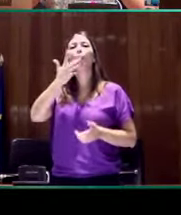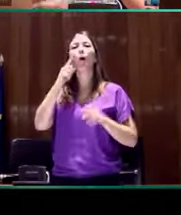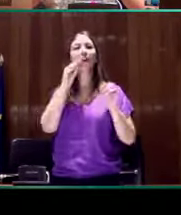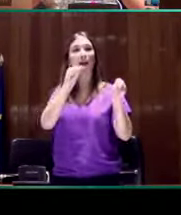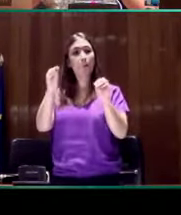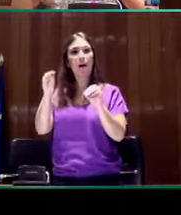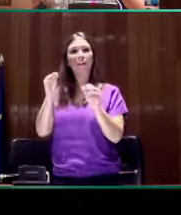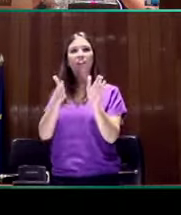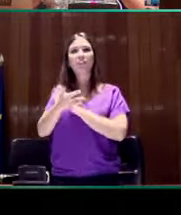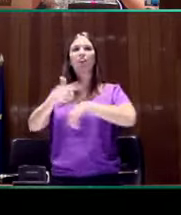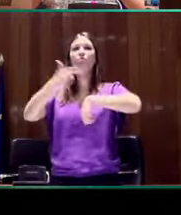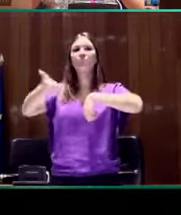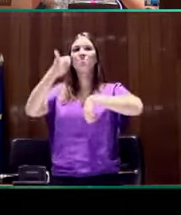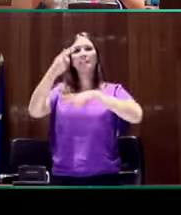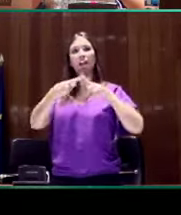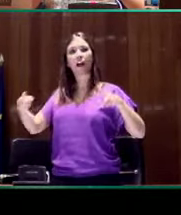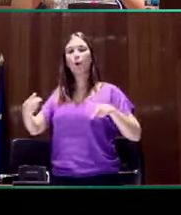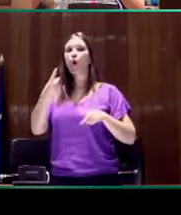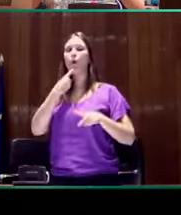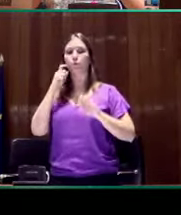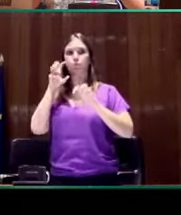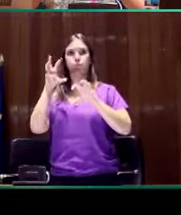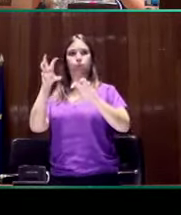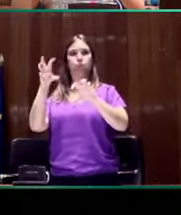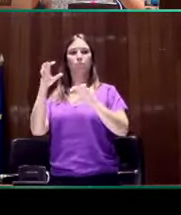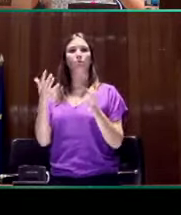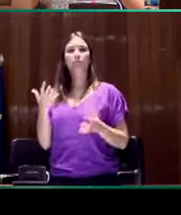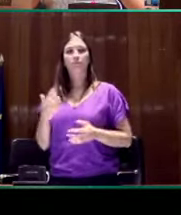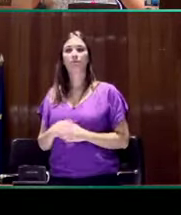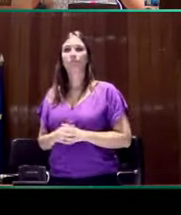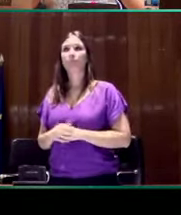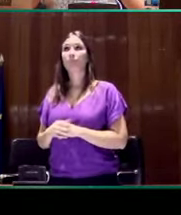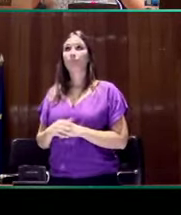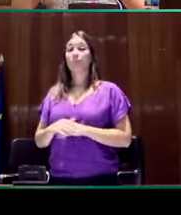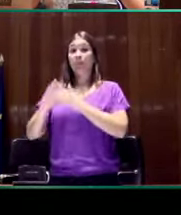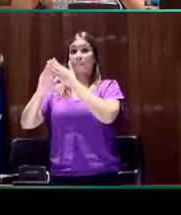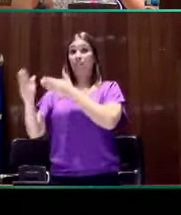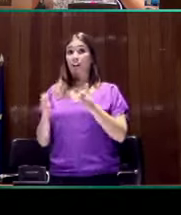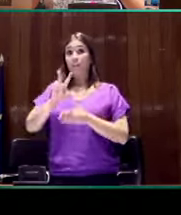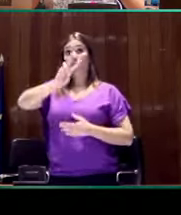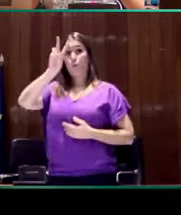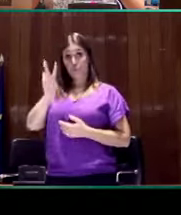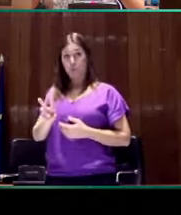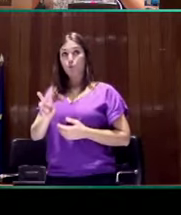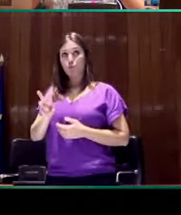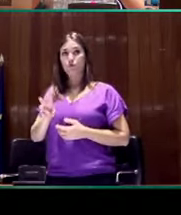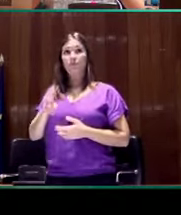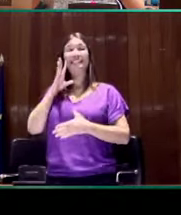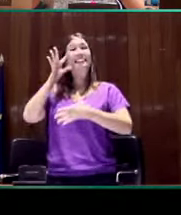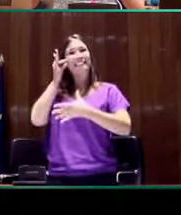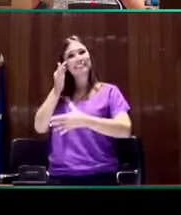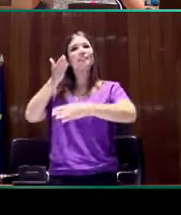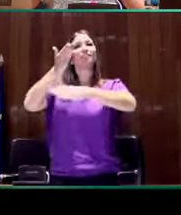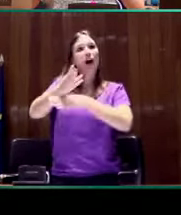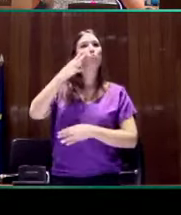observadas durante la observación. En la segunda fase, en la fase de museos,